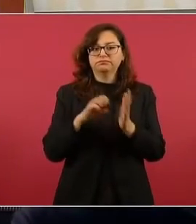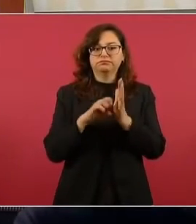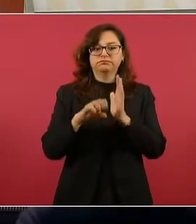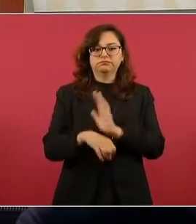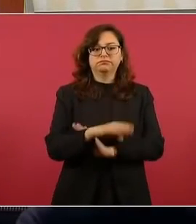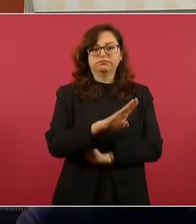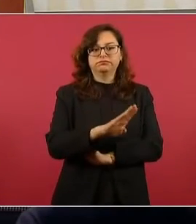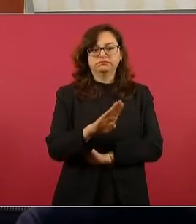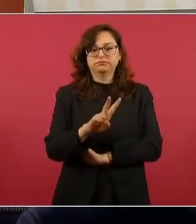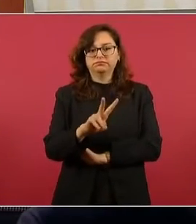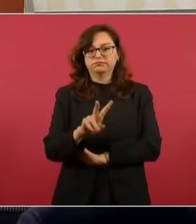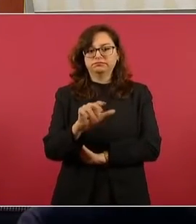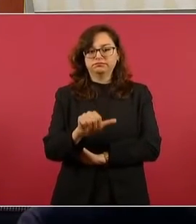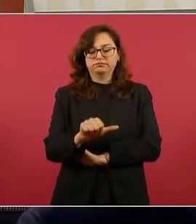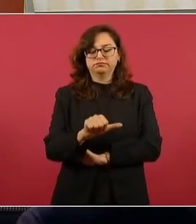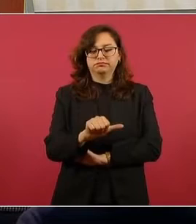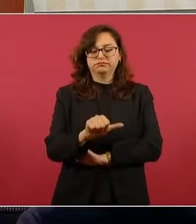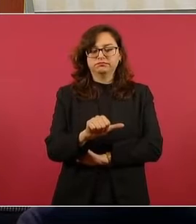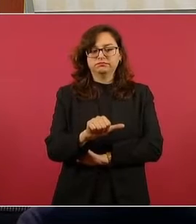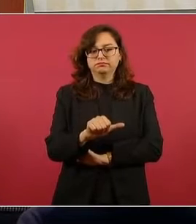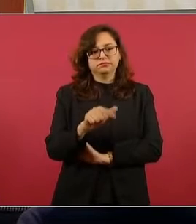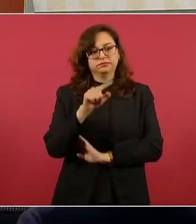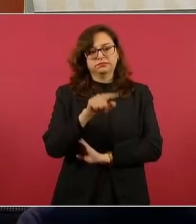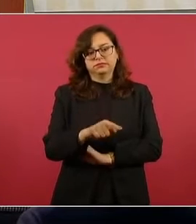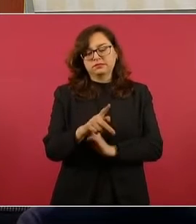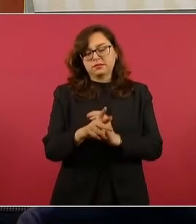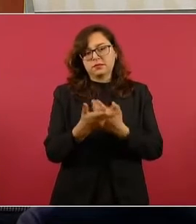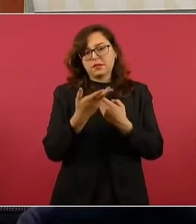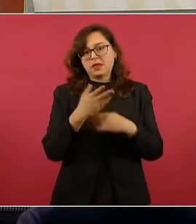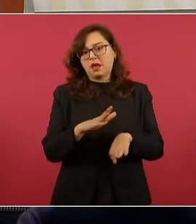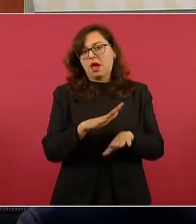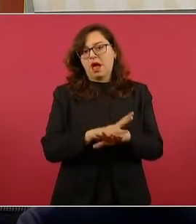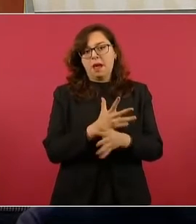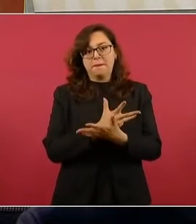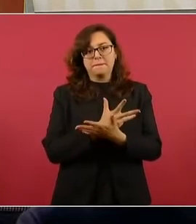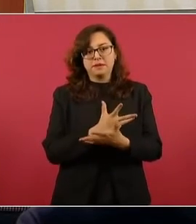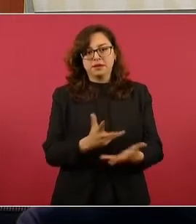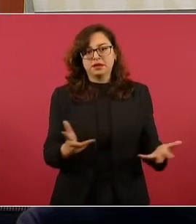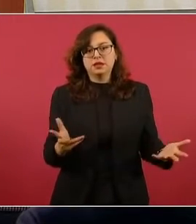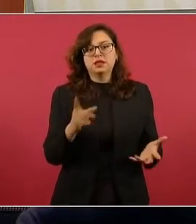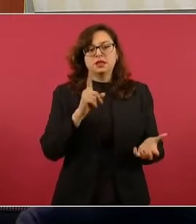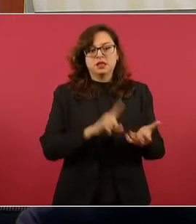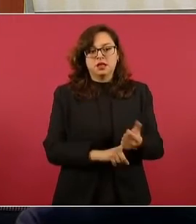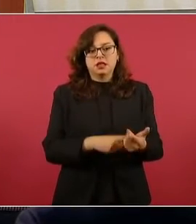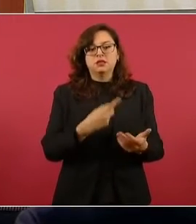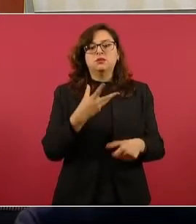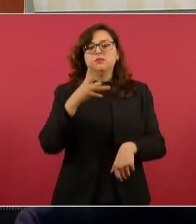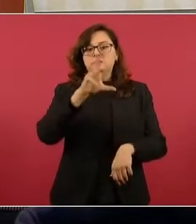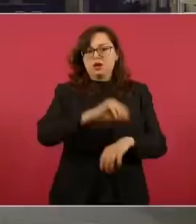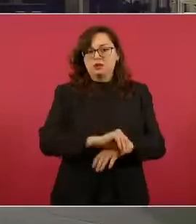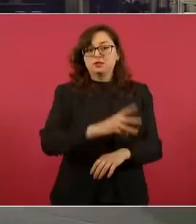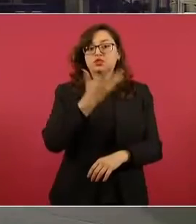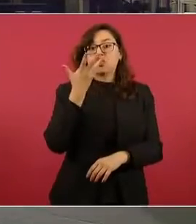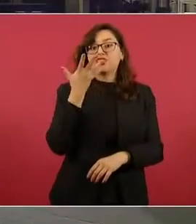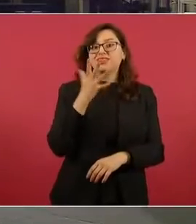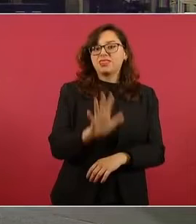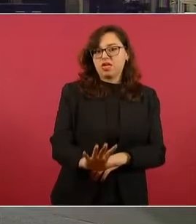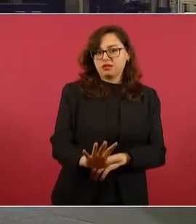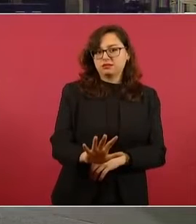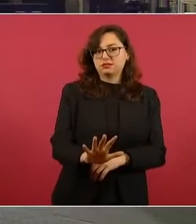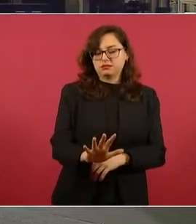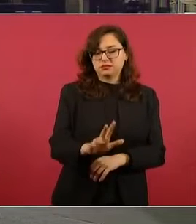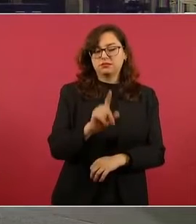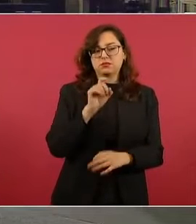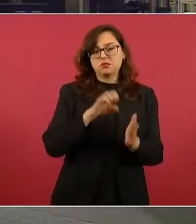BBVA Bancomer, el banco más grande del país, que tiene 10 permisos, dentro de los que destaca uno en Nayarit, que le permite